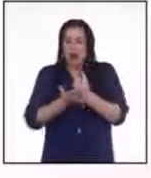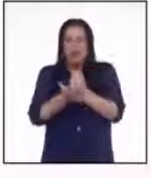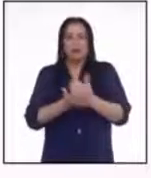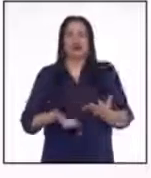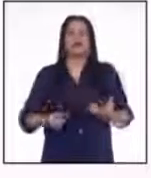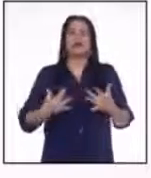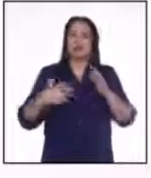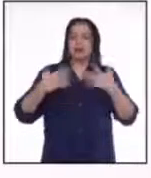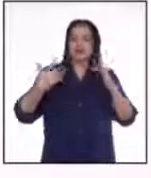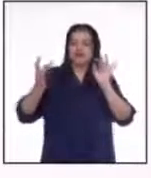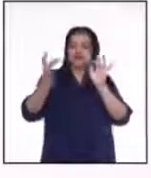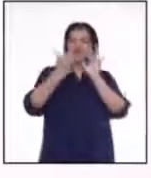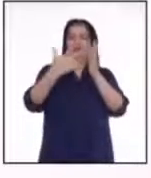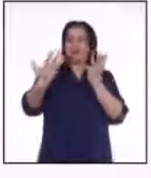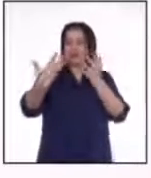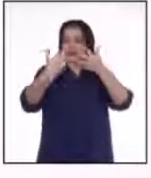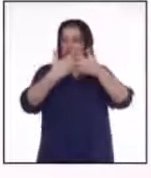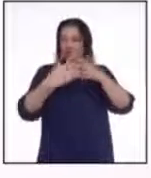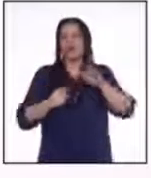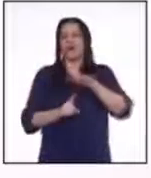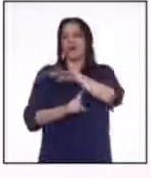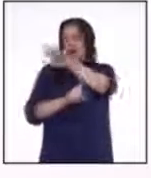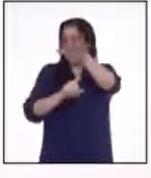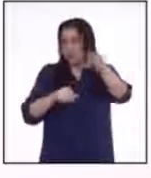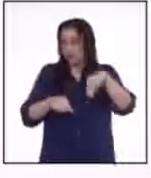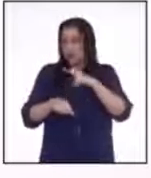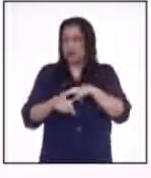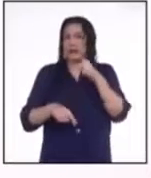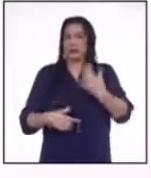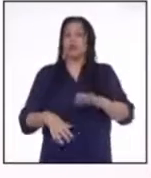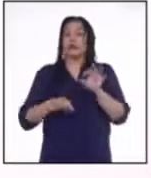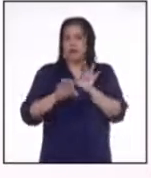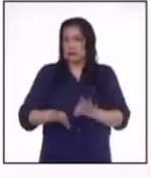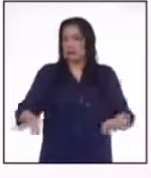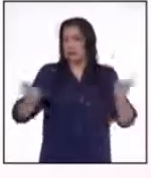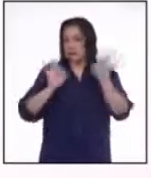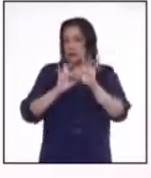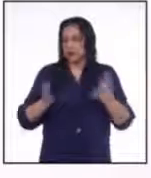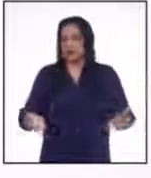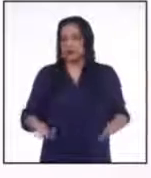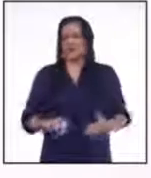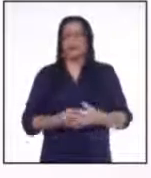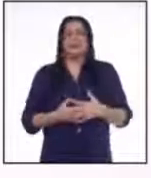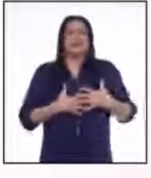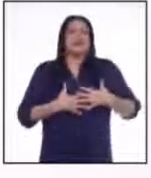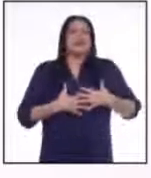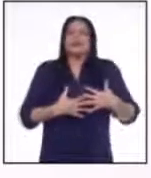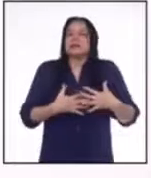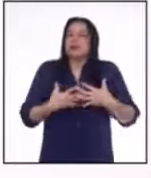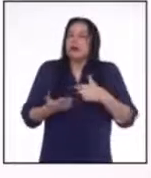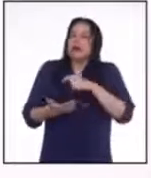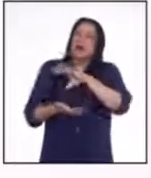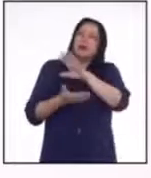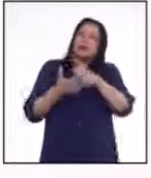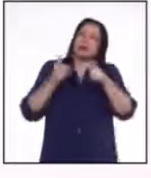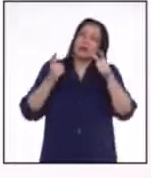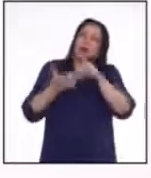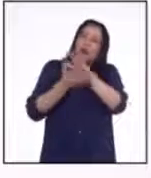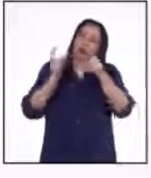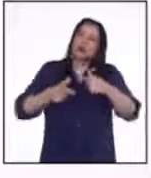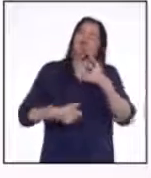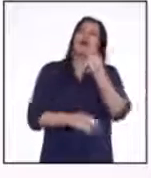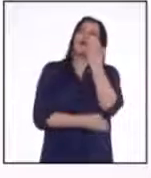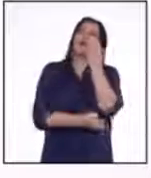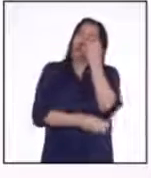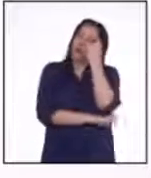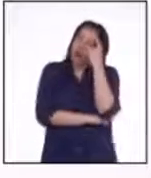generar esa conexión con la naturaleza que para él era tan importante. Le inspiraba tanto que él